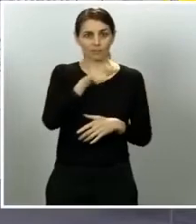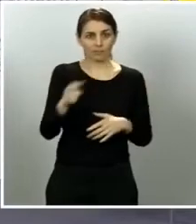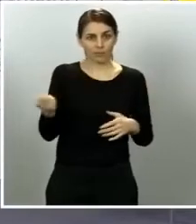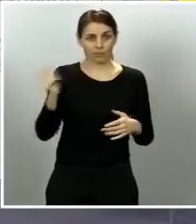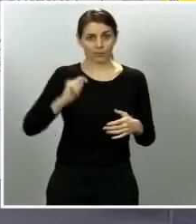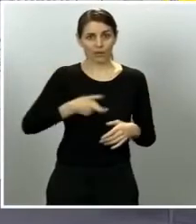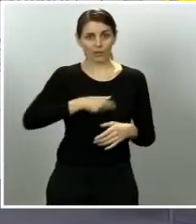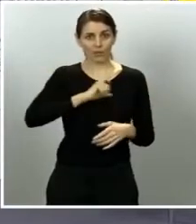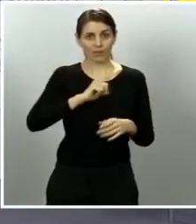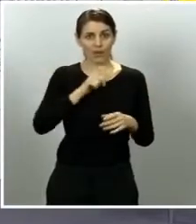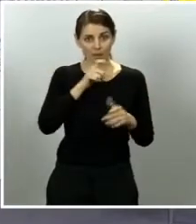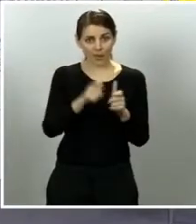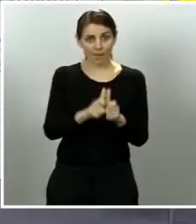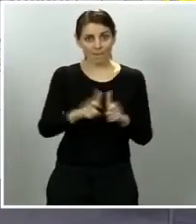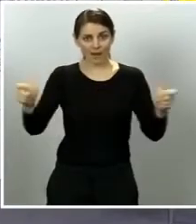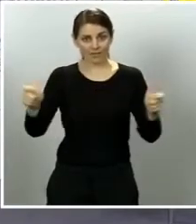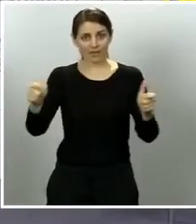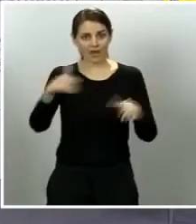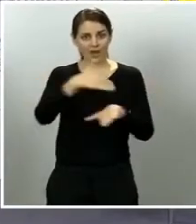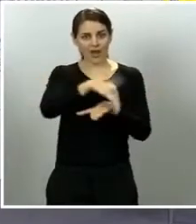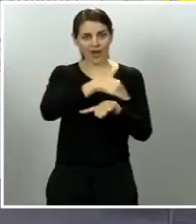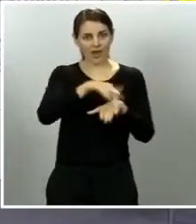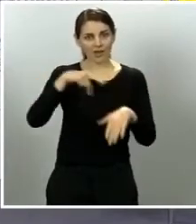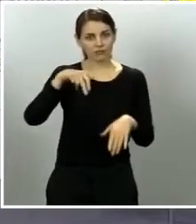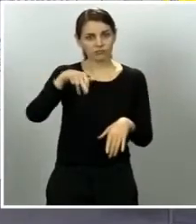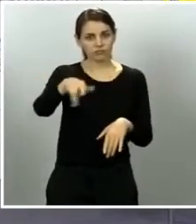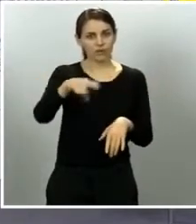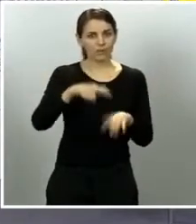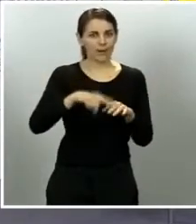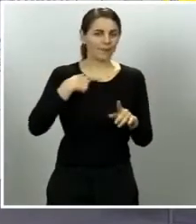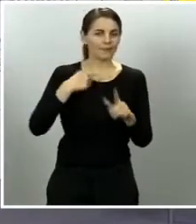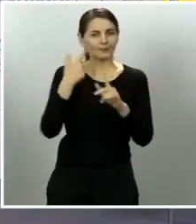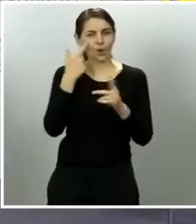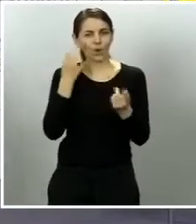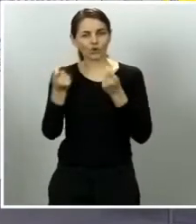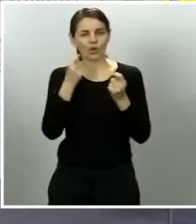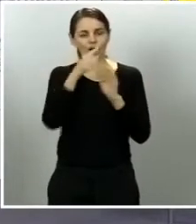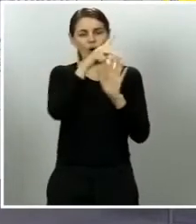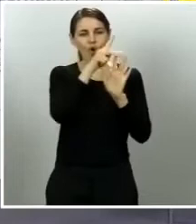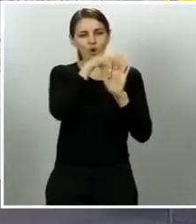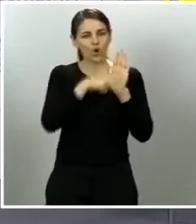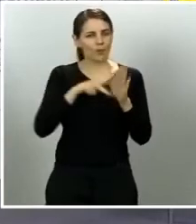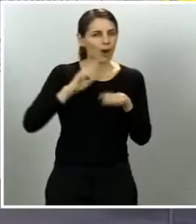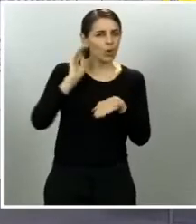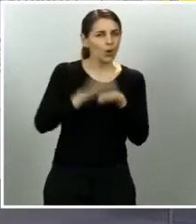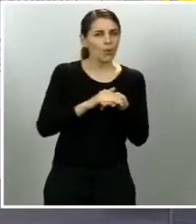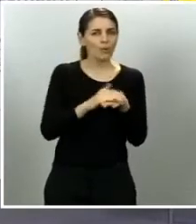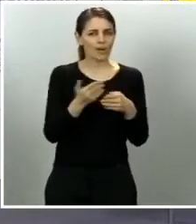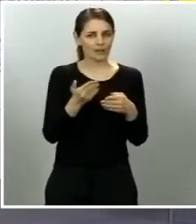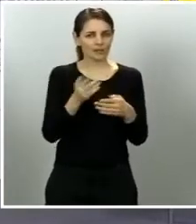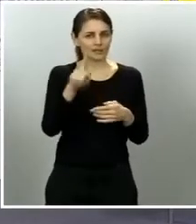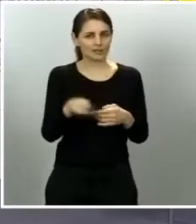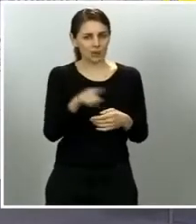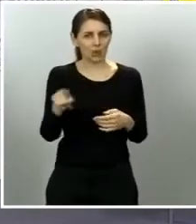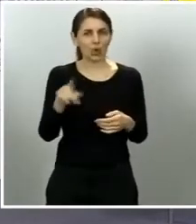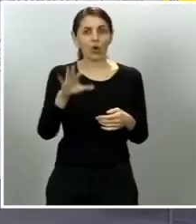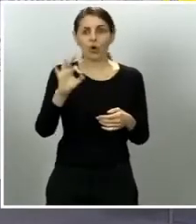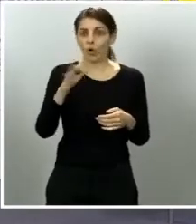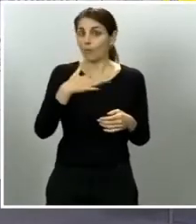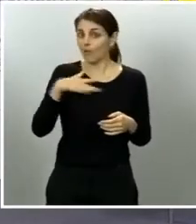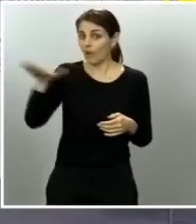cumplen las normas durante el proceso de desescalada va a tener que recurrirse incluso al ejército para que